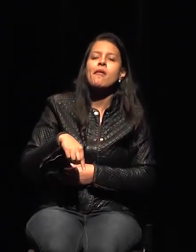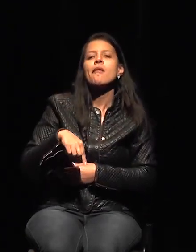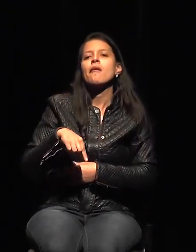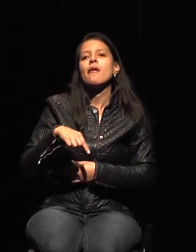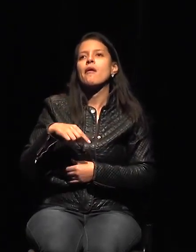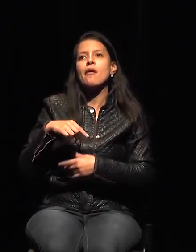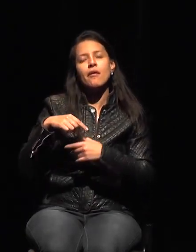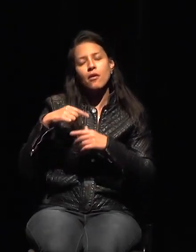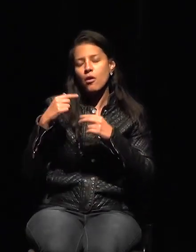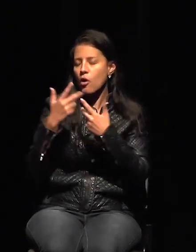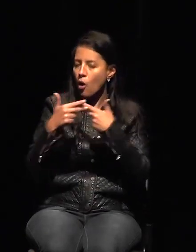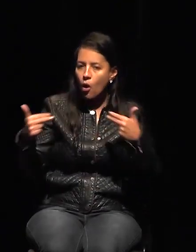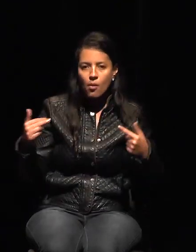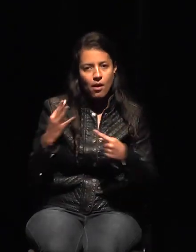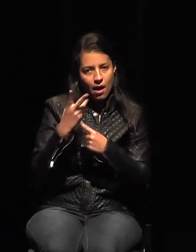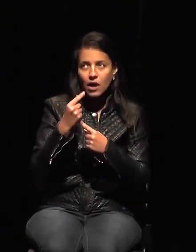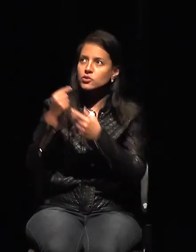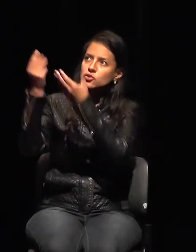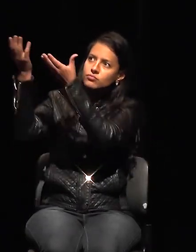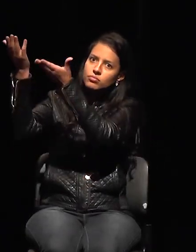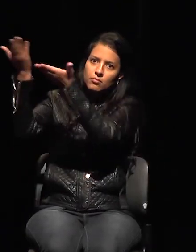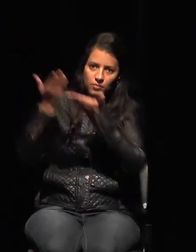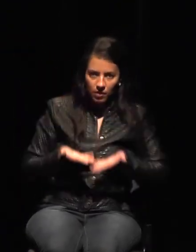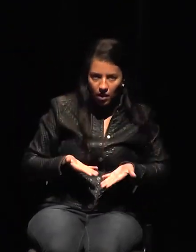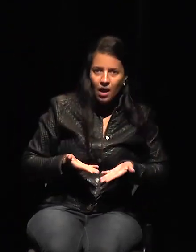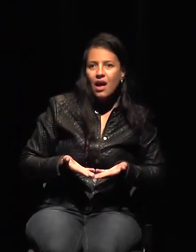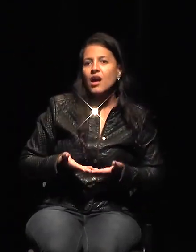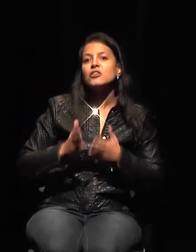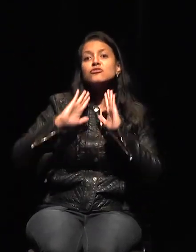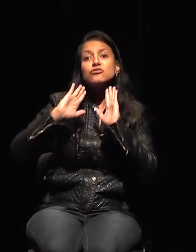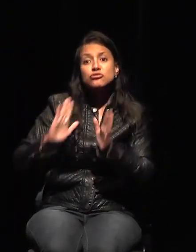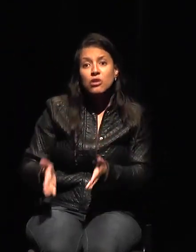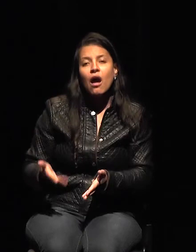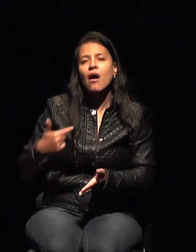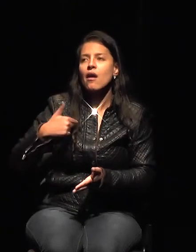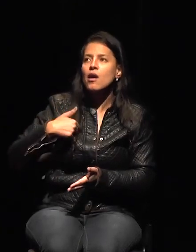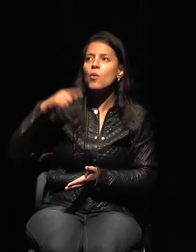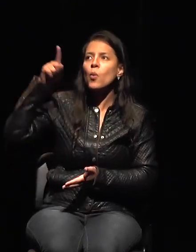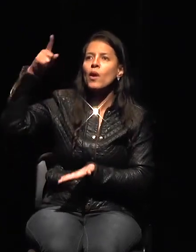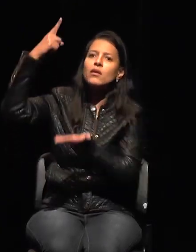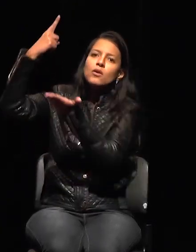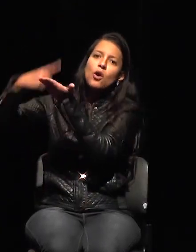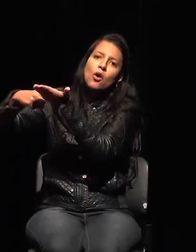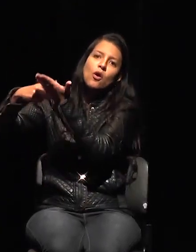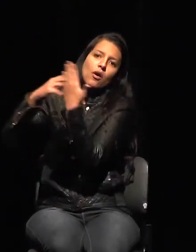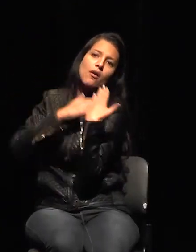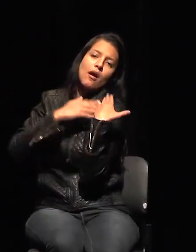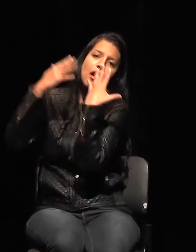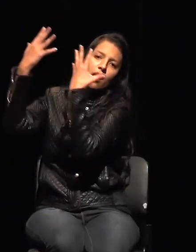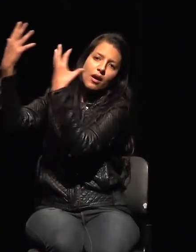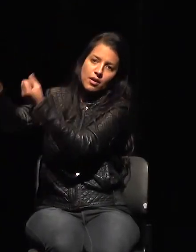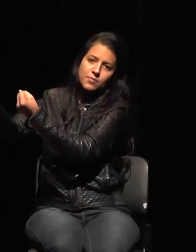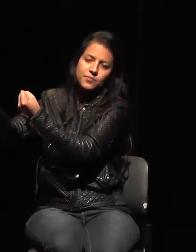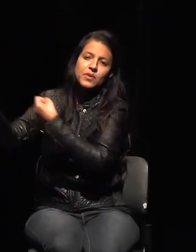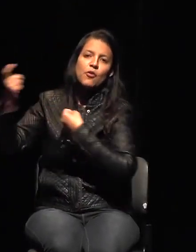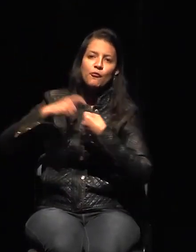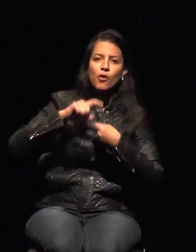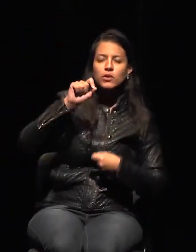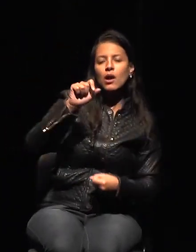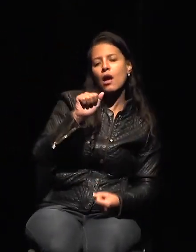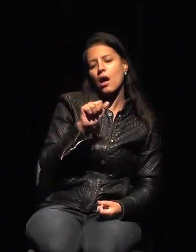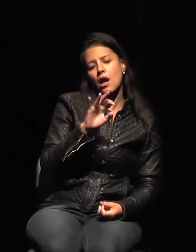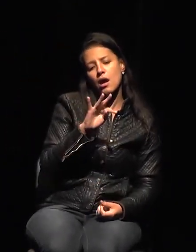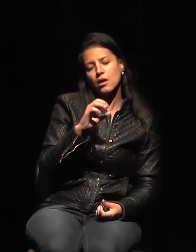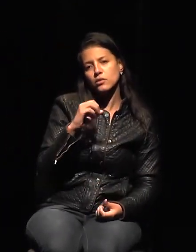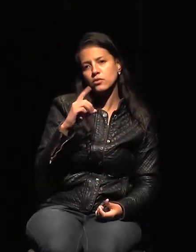el compromiso ya lo hemos asumido. Luchamos por el acto declaratorio, por el derecho al desplazamiento